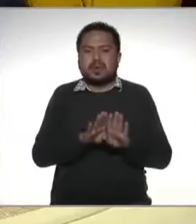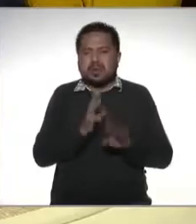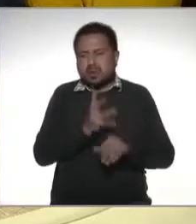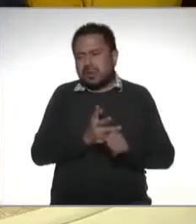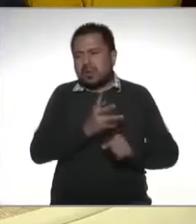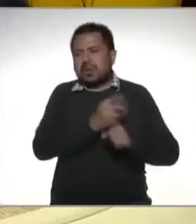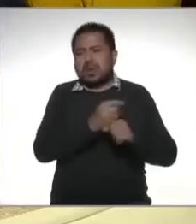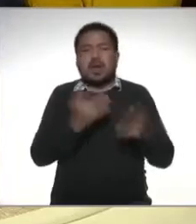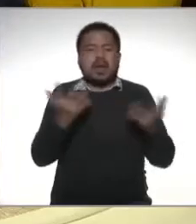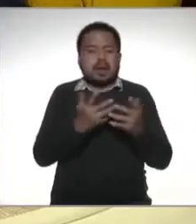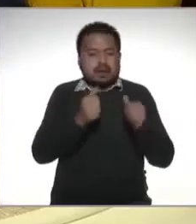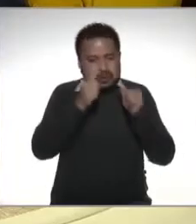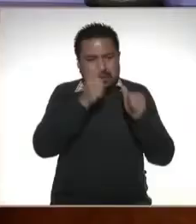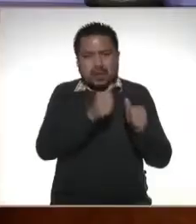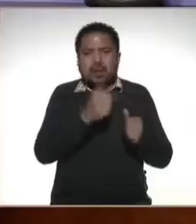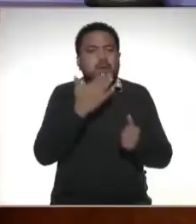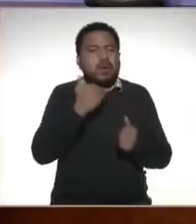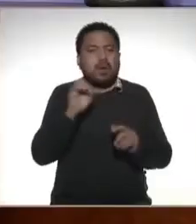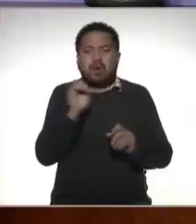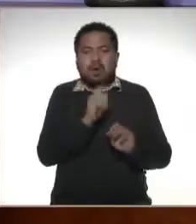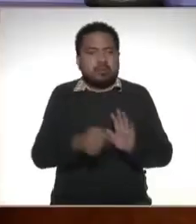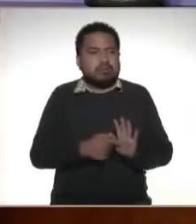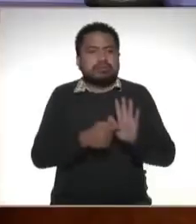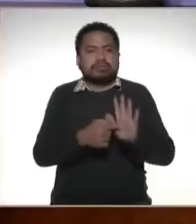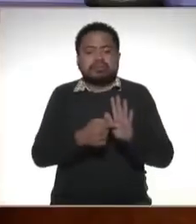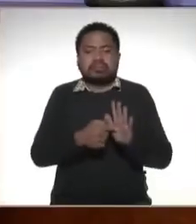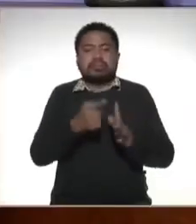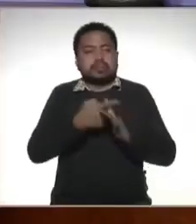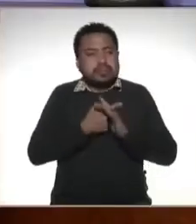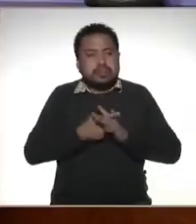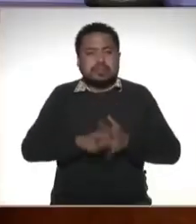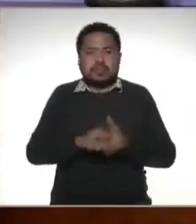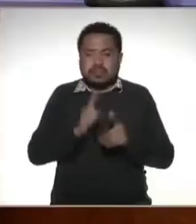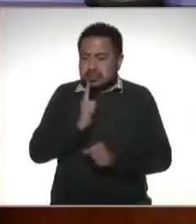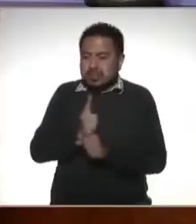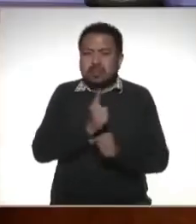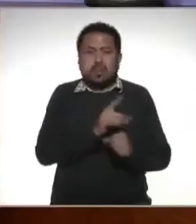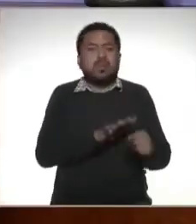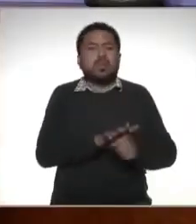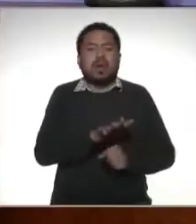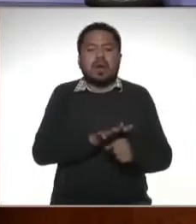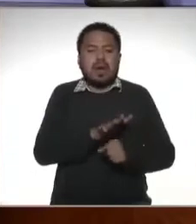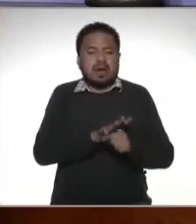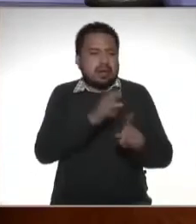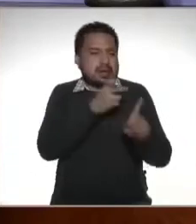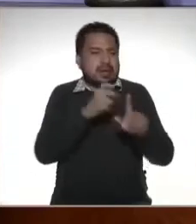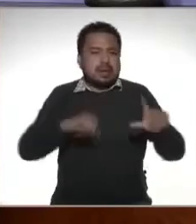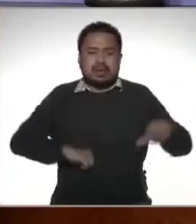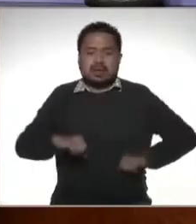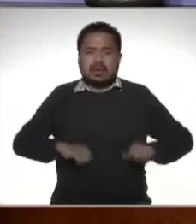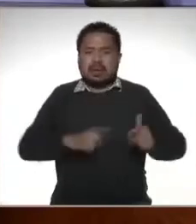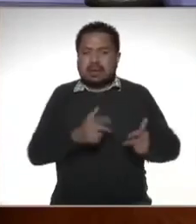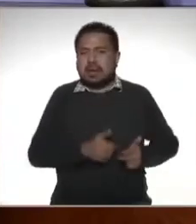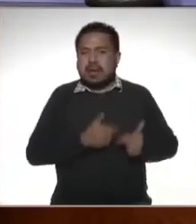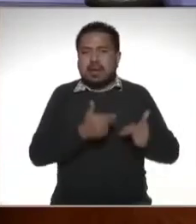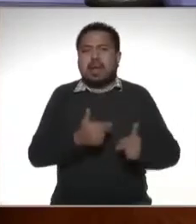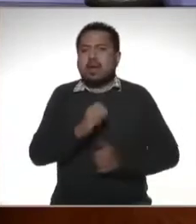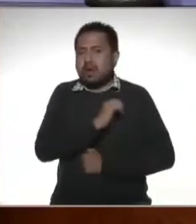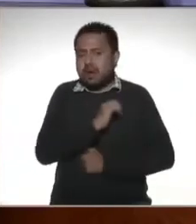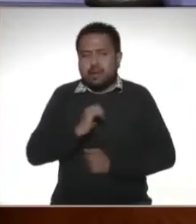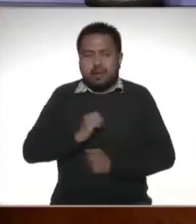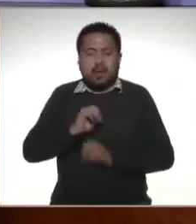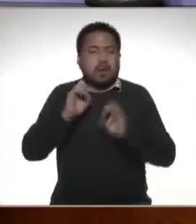cumplir con las declaraciones que no se hayan presentado y empezar a ver cuáles son esas actividades que le generaron las obligaciones